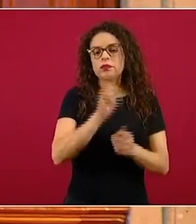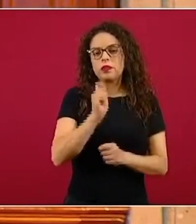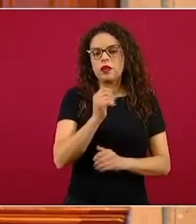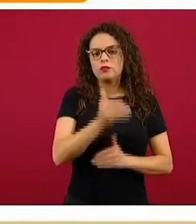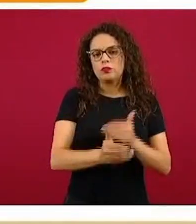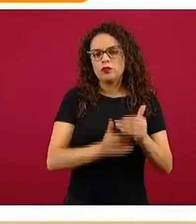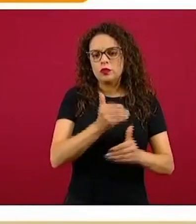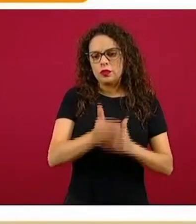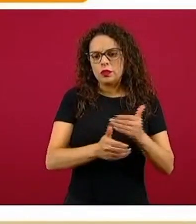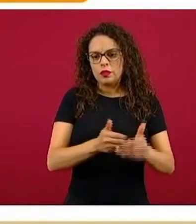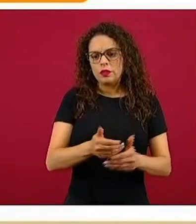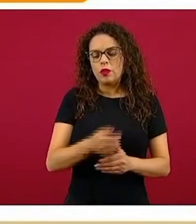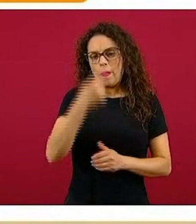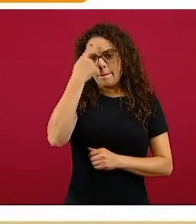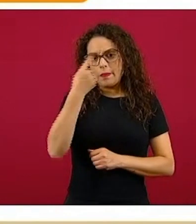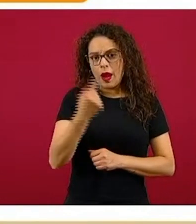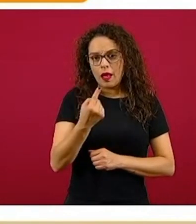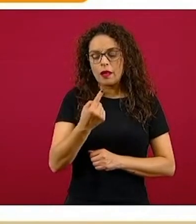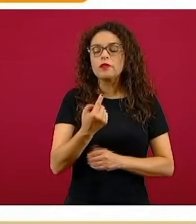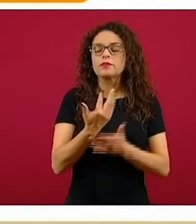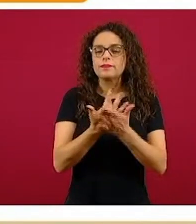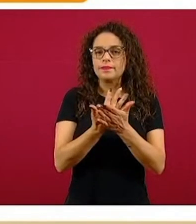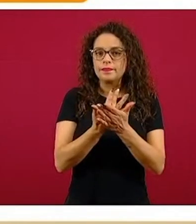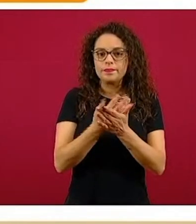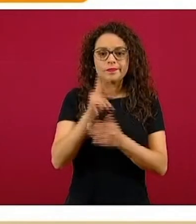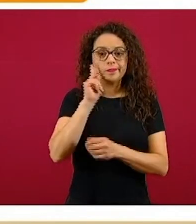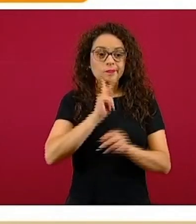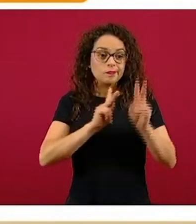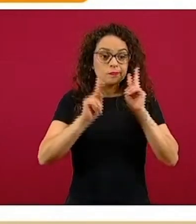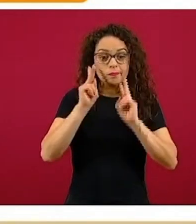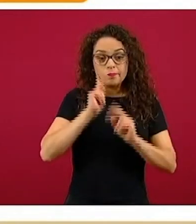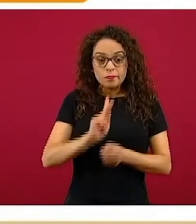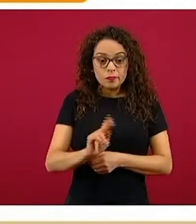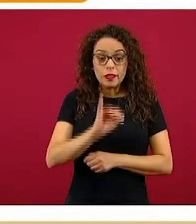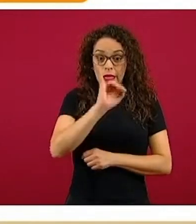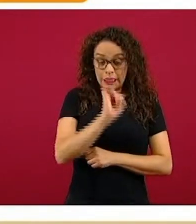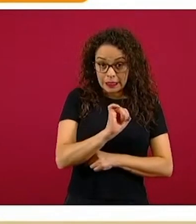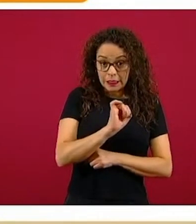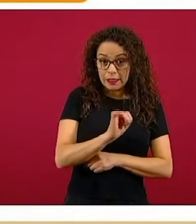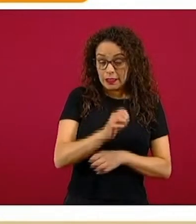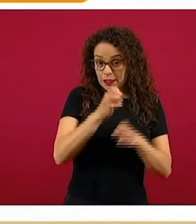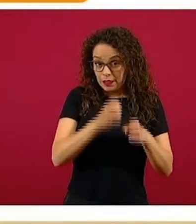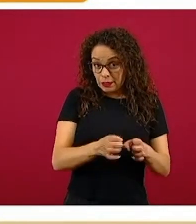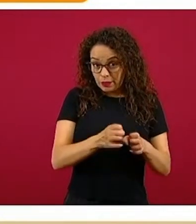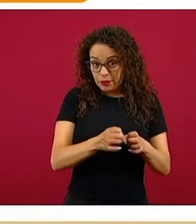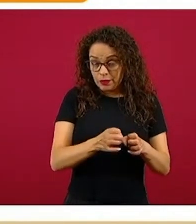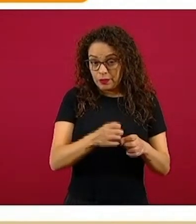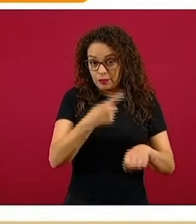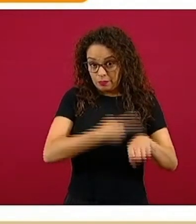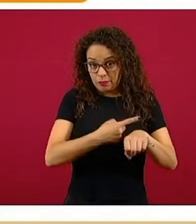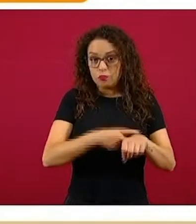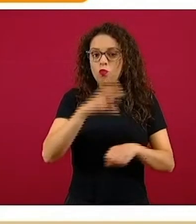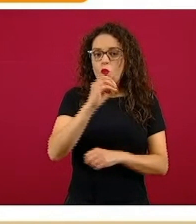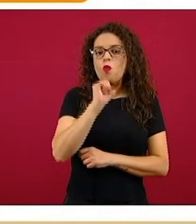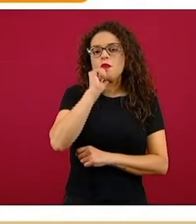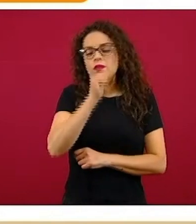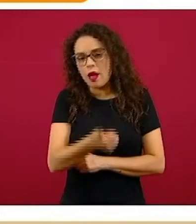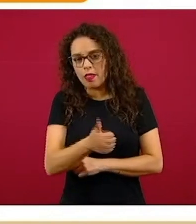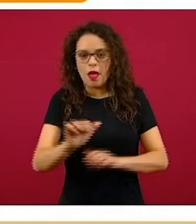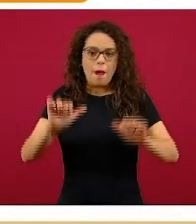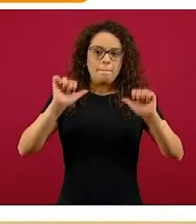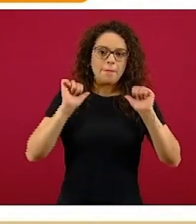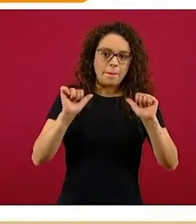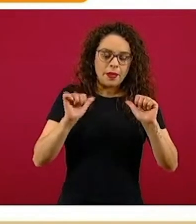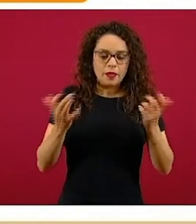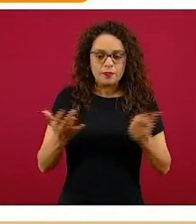149.189 casos sospechosos más no tienen posibilidad de un resultado. Para efectos de la confirmación, para el día de